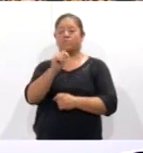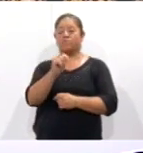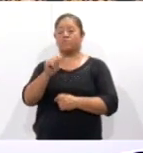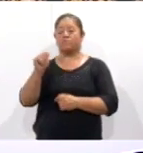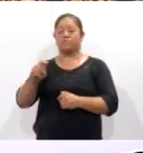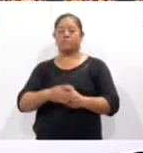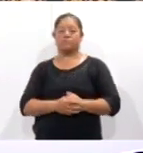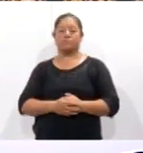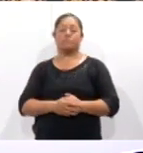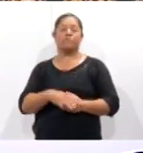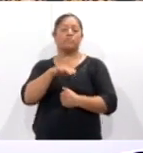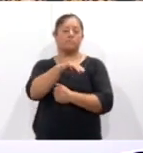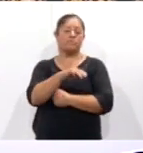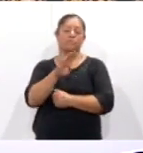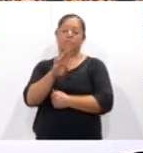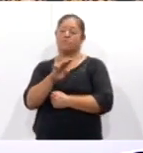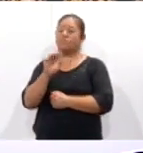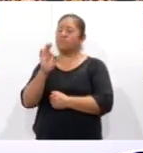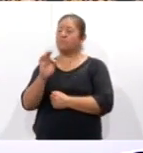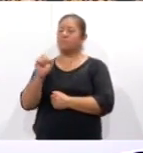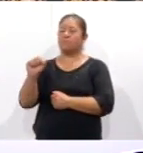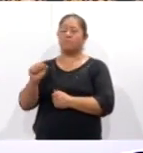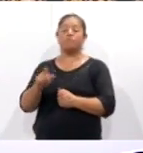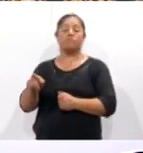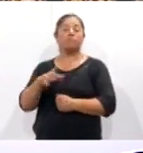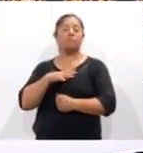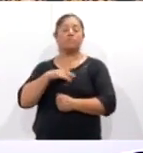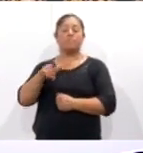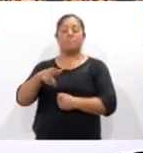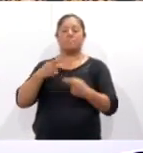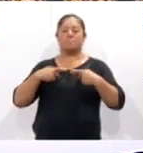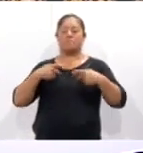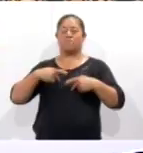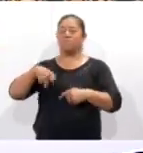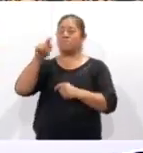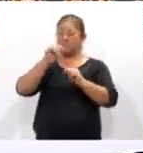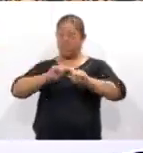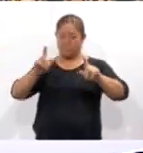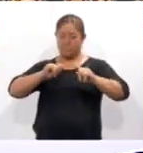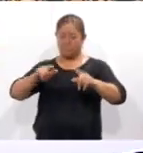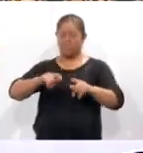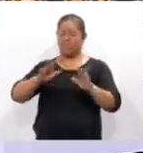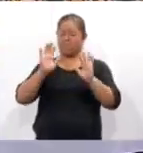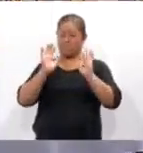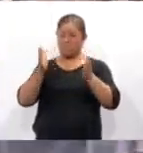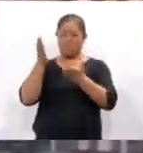titulada Make it Work, the Fashion Show, donde el talento tlaxcalteca se hizo presente.